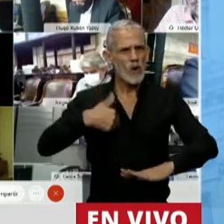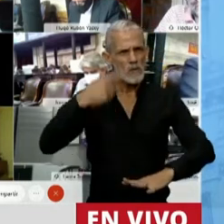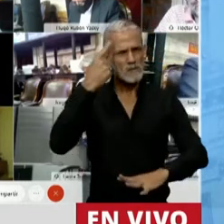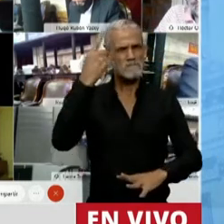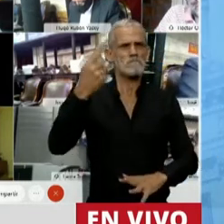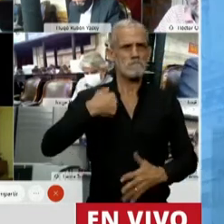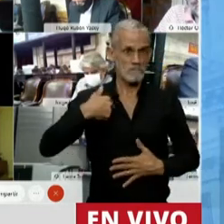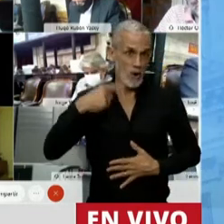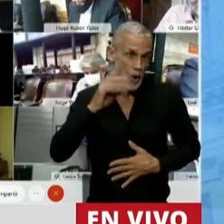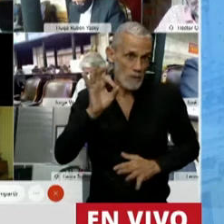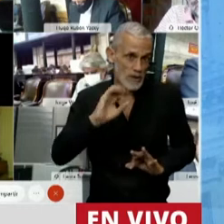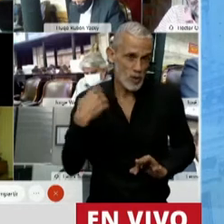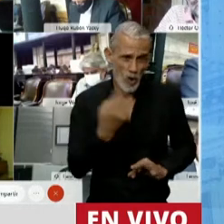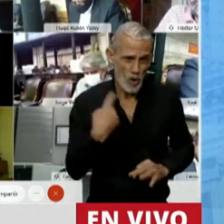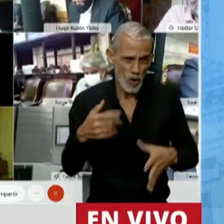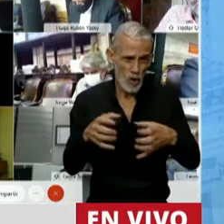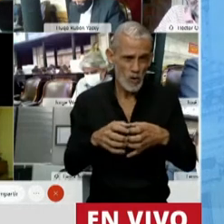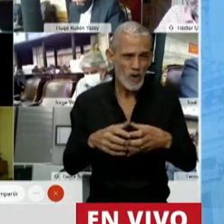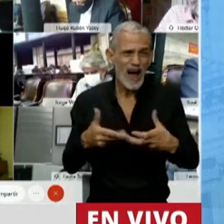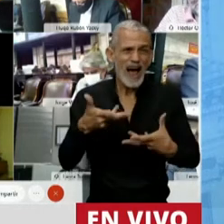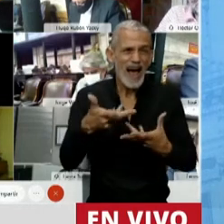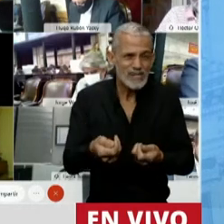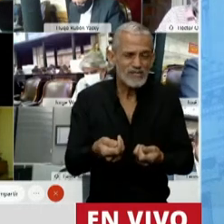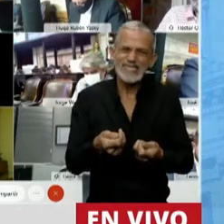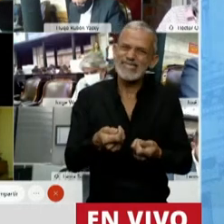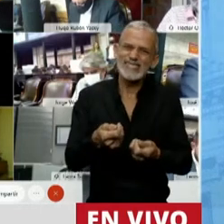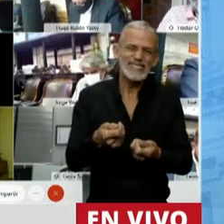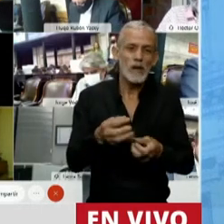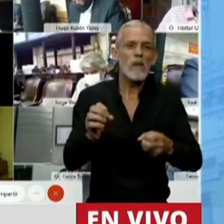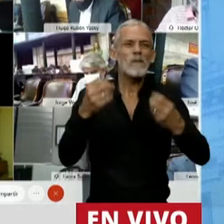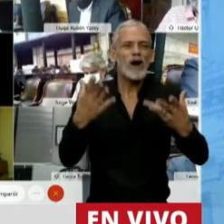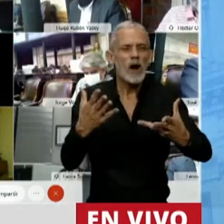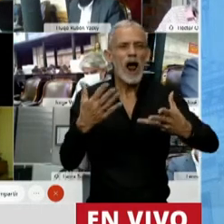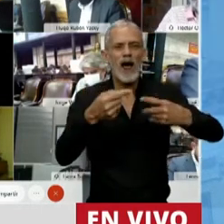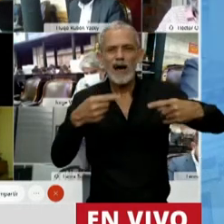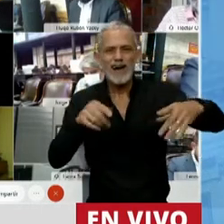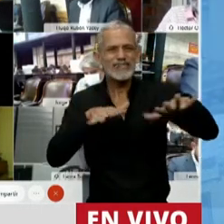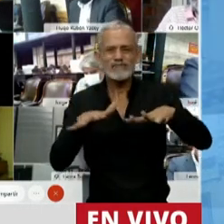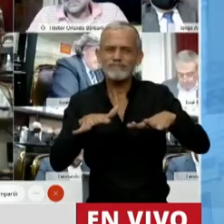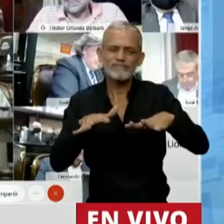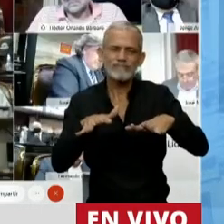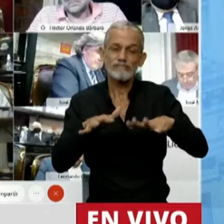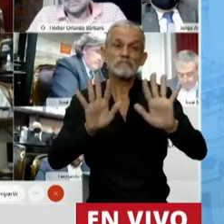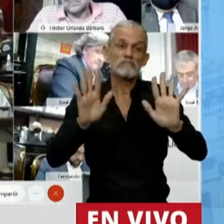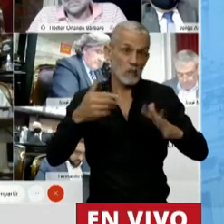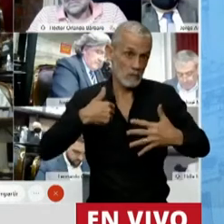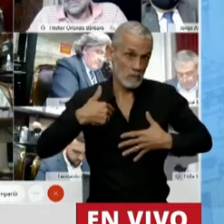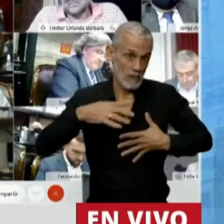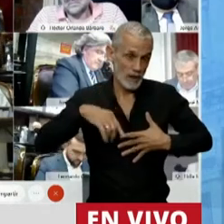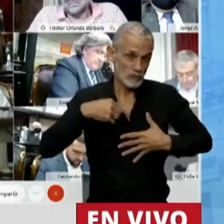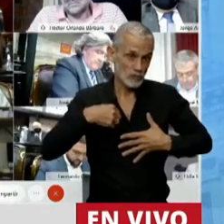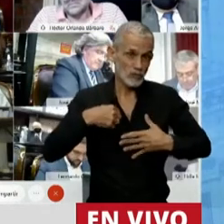Presidente, en realidad no va a contribuir para mejorar el estado de cosas, al contrario, entendemos que va a representar